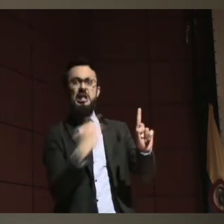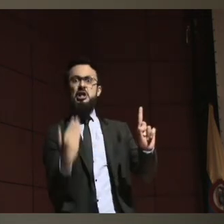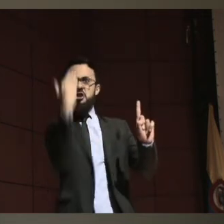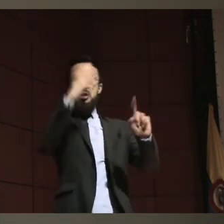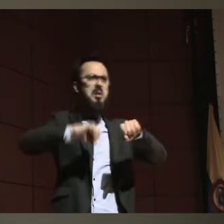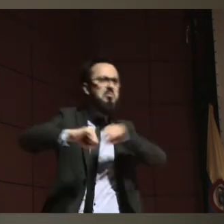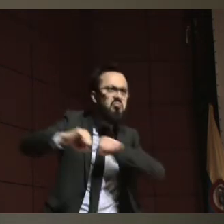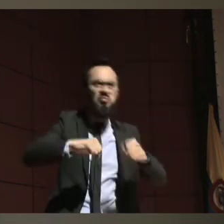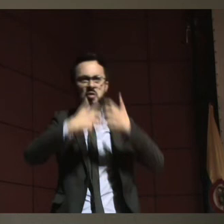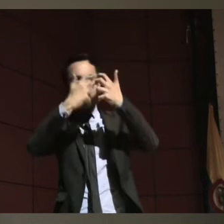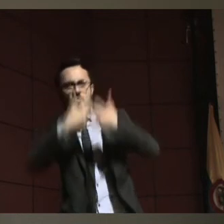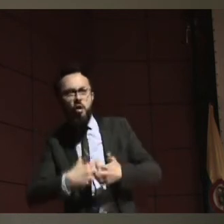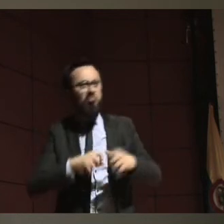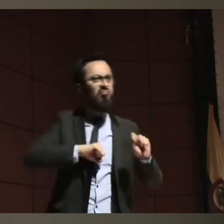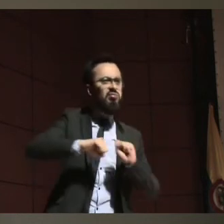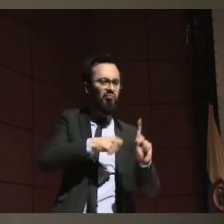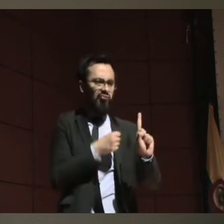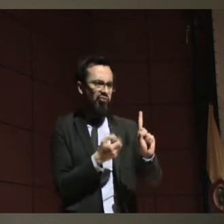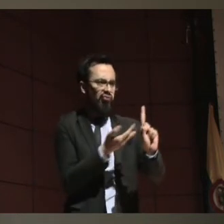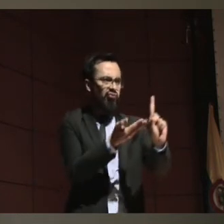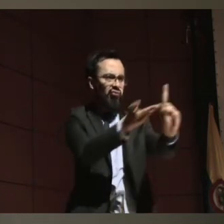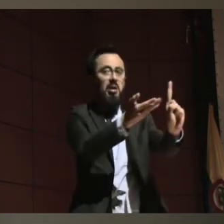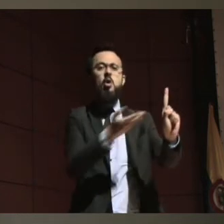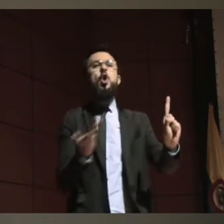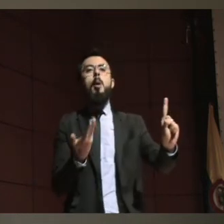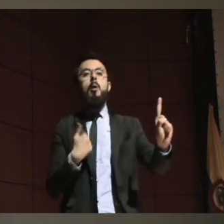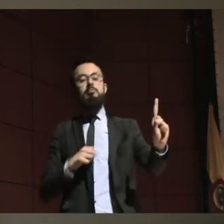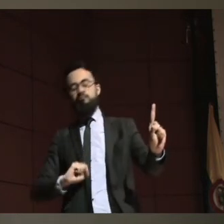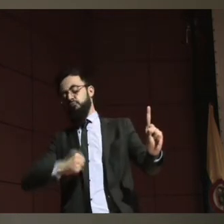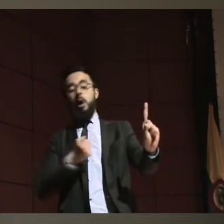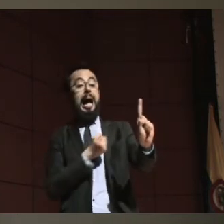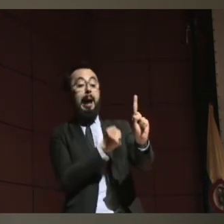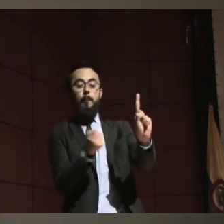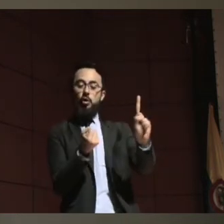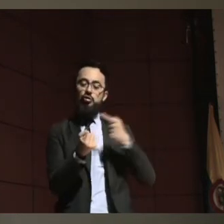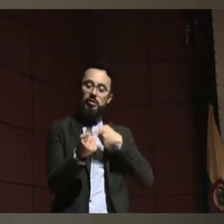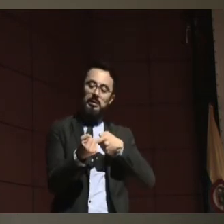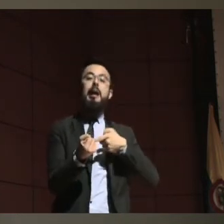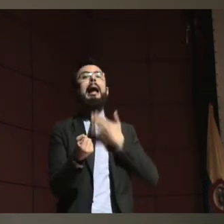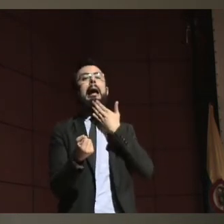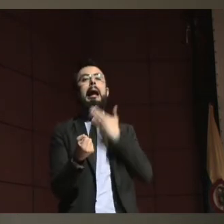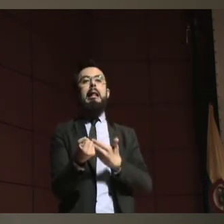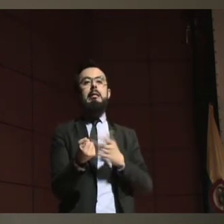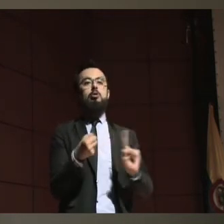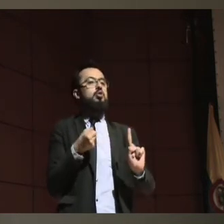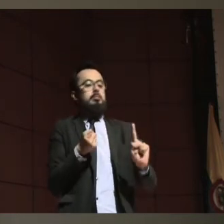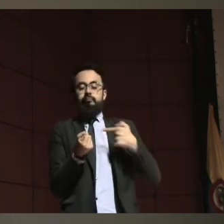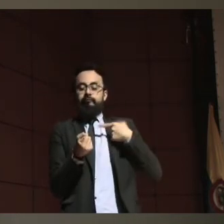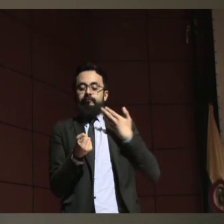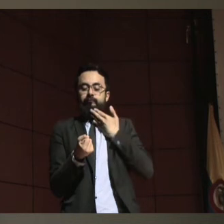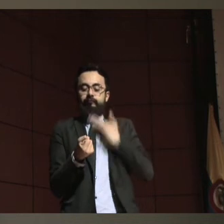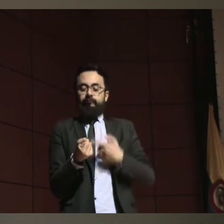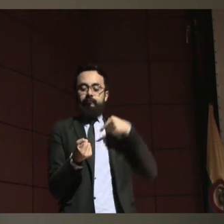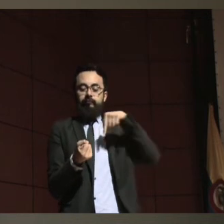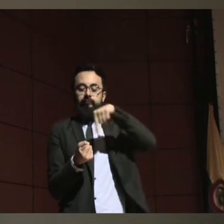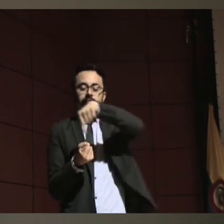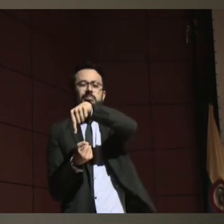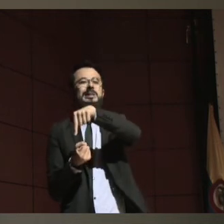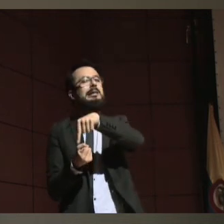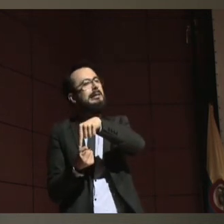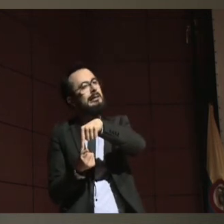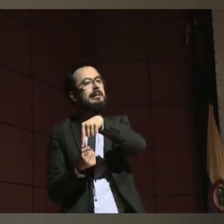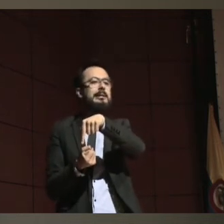asunto, ¿cierto? O sea que todos estos aspectos de la vida y las dimensiones de las personas